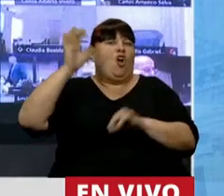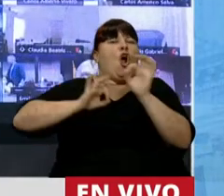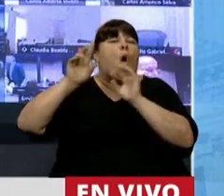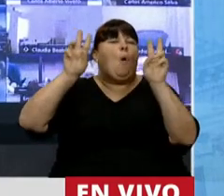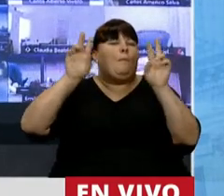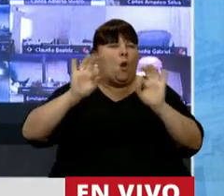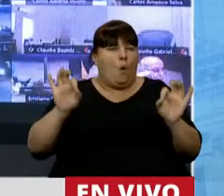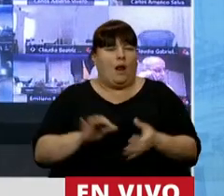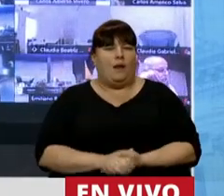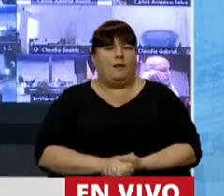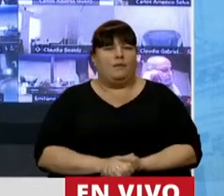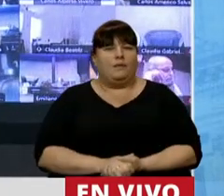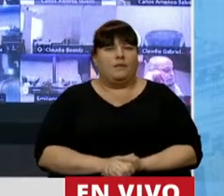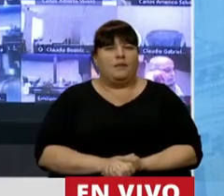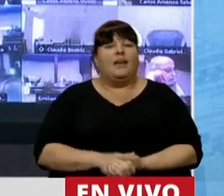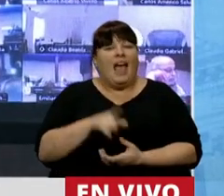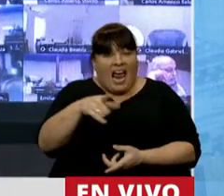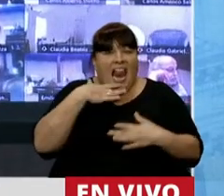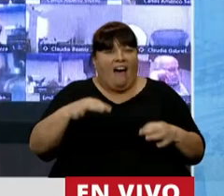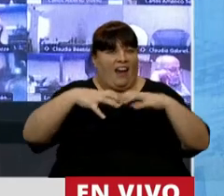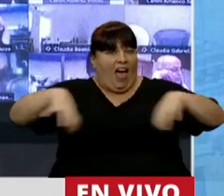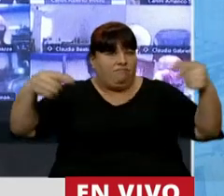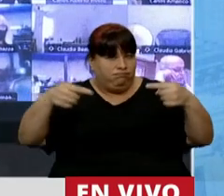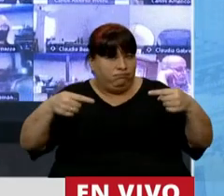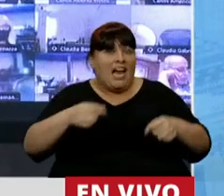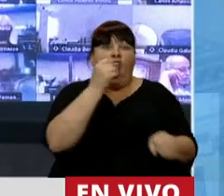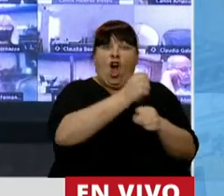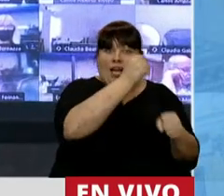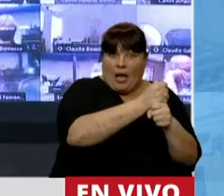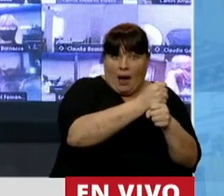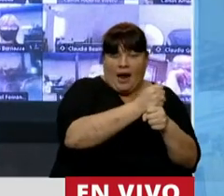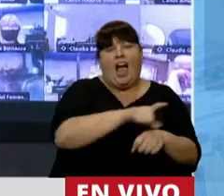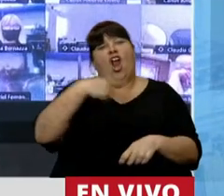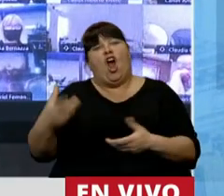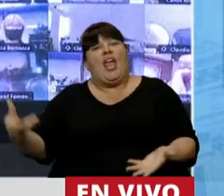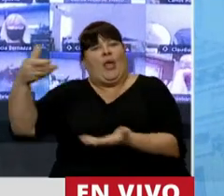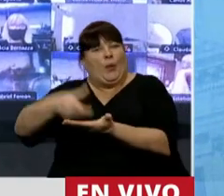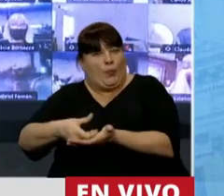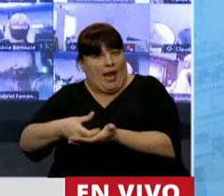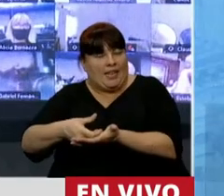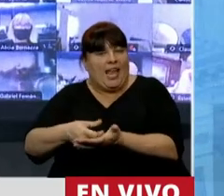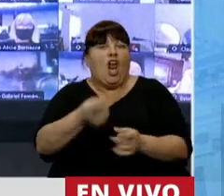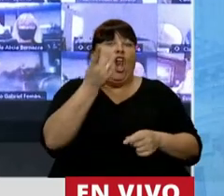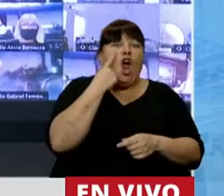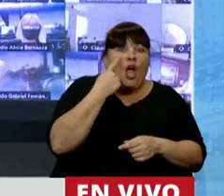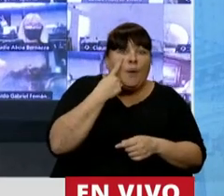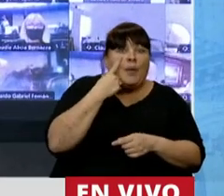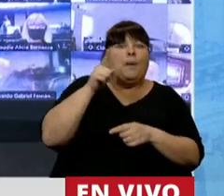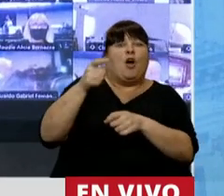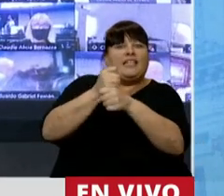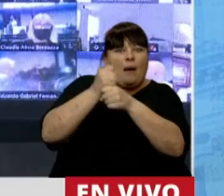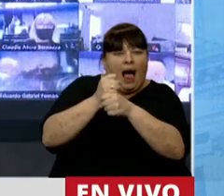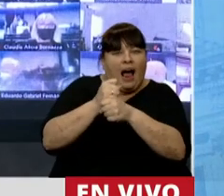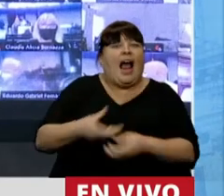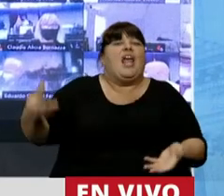peronista. Esa es la verdadera grieta, los que laburan y los que invierten. Y los que viven, de los que laburan